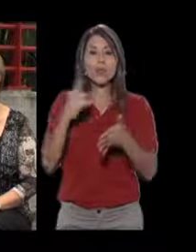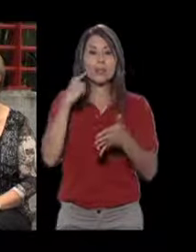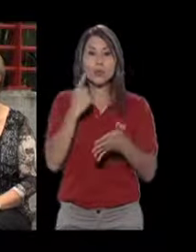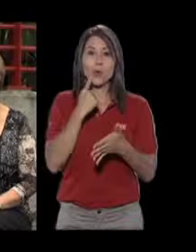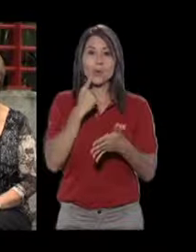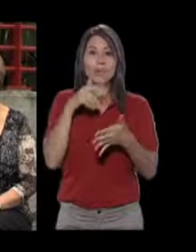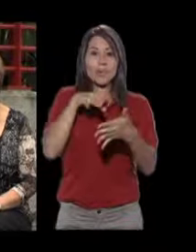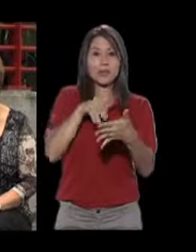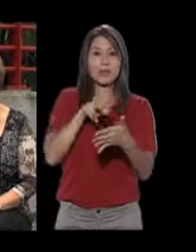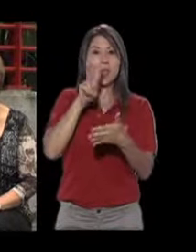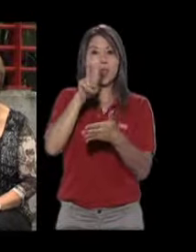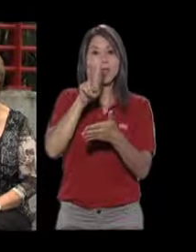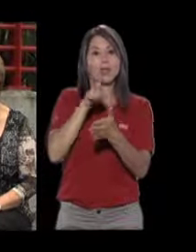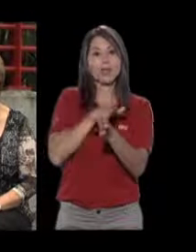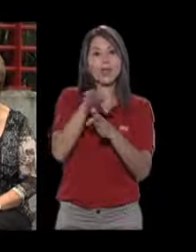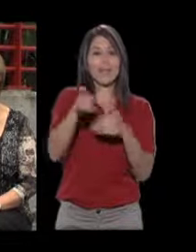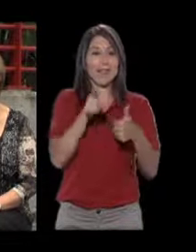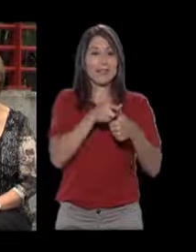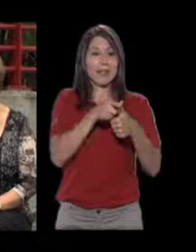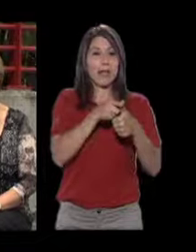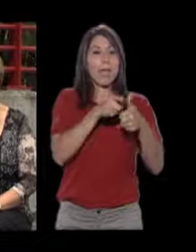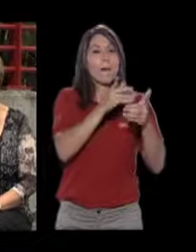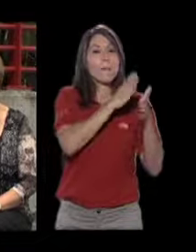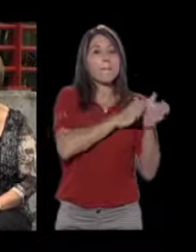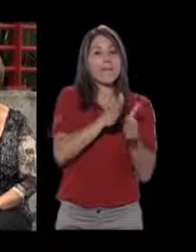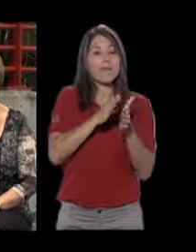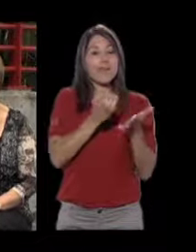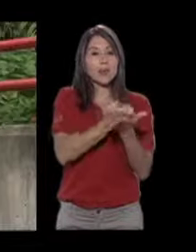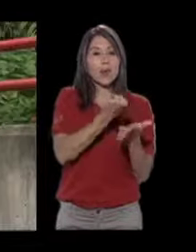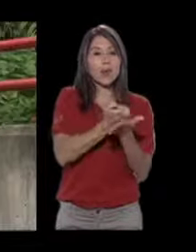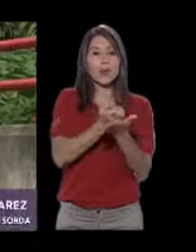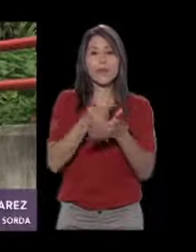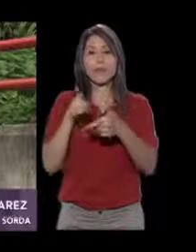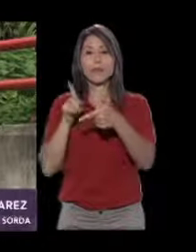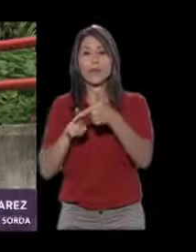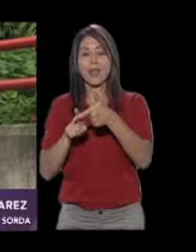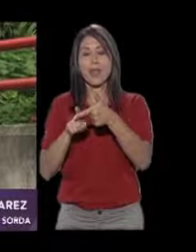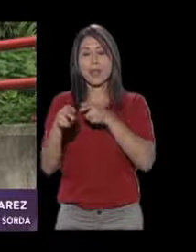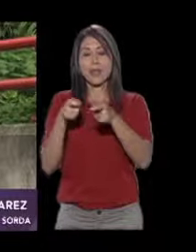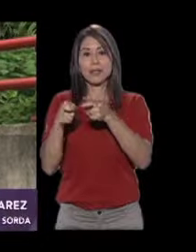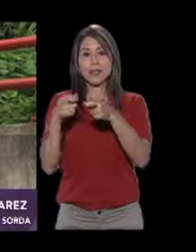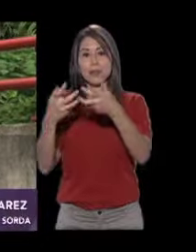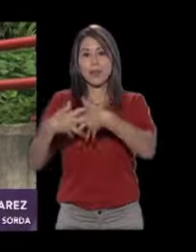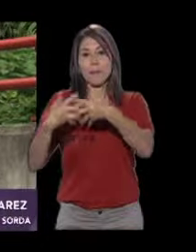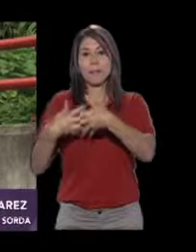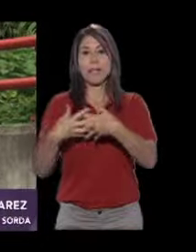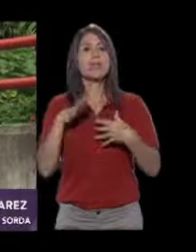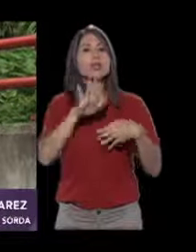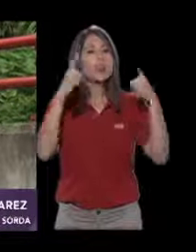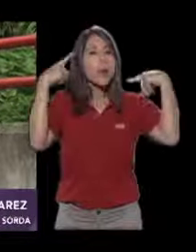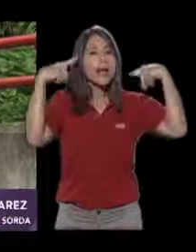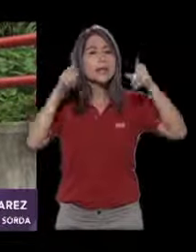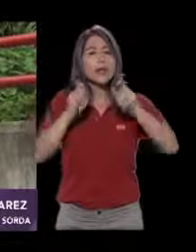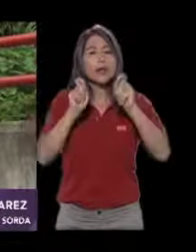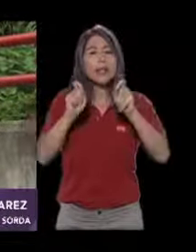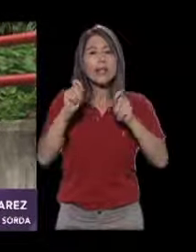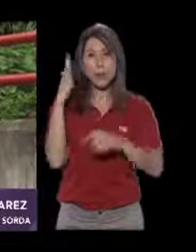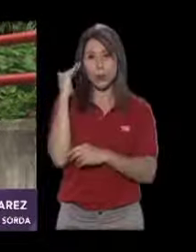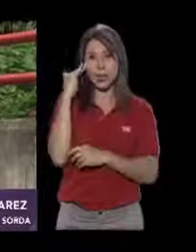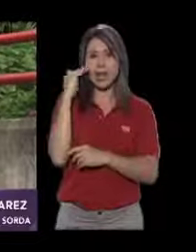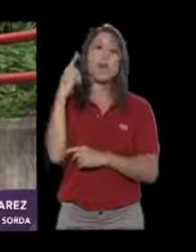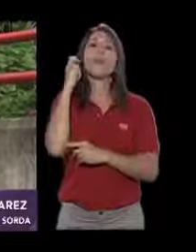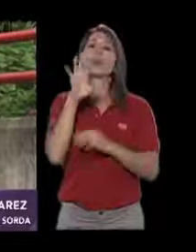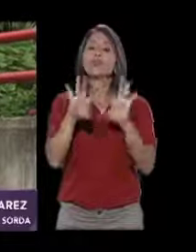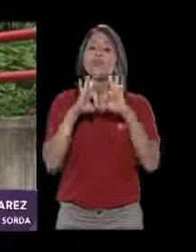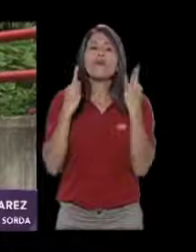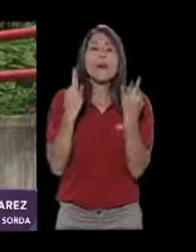carreras, Planificación Económica y Administración de Empresas. Su éxito educativo se debe al esfuerzo realizado junto